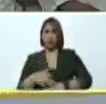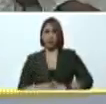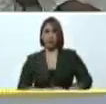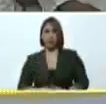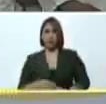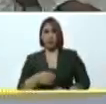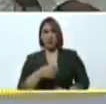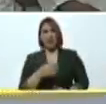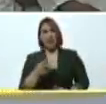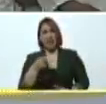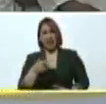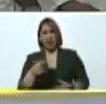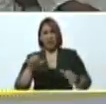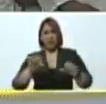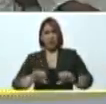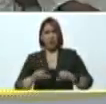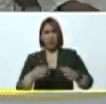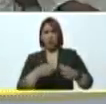son un fracaso